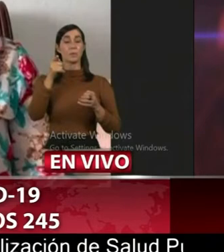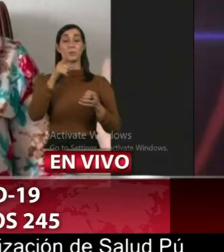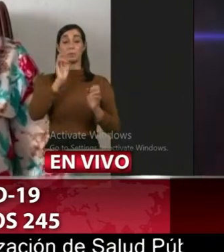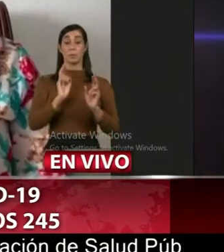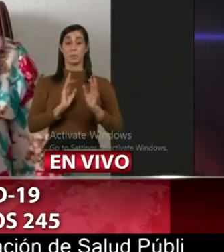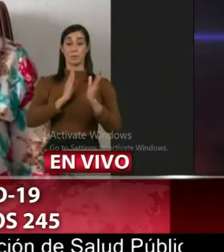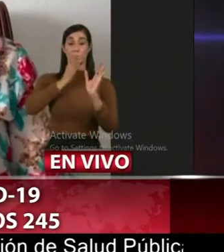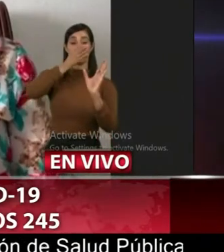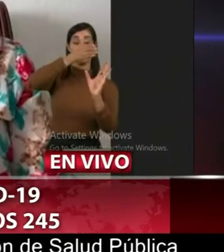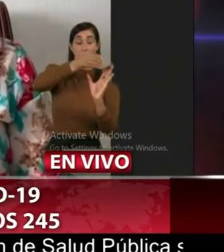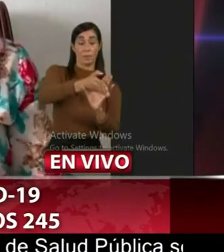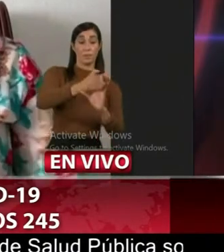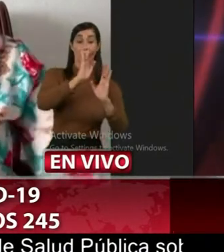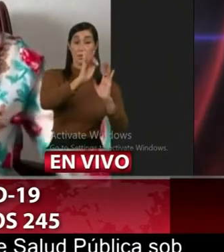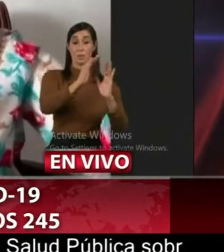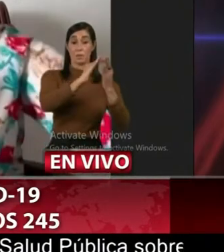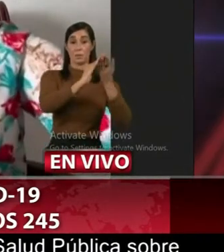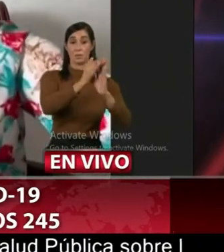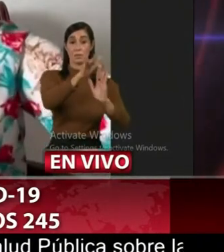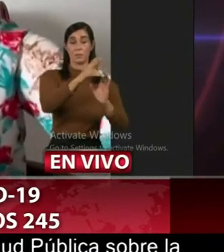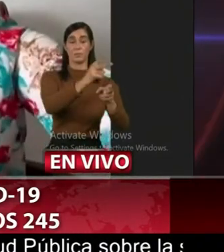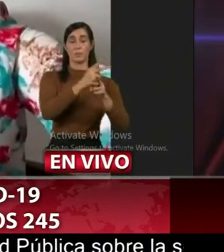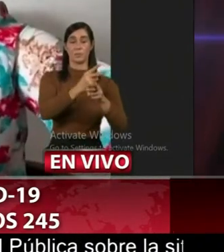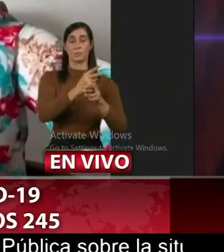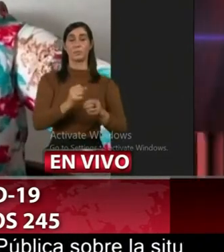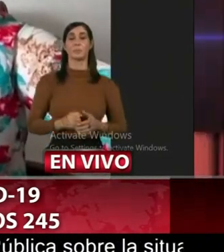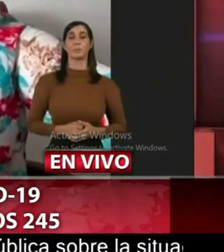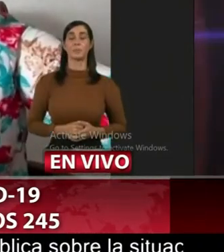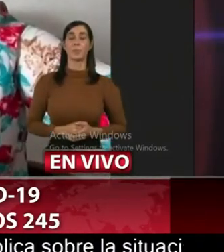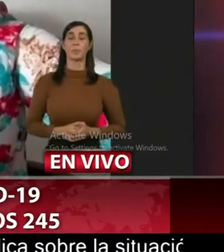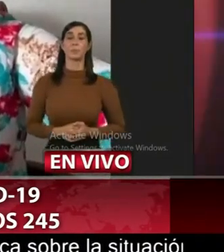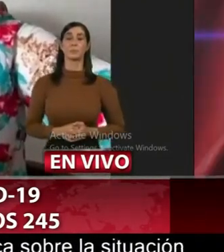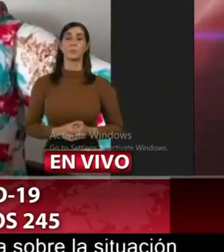operativos directos en esa comunidad muchas gracias